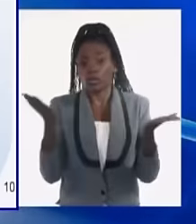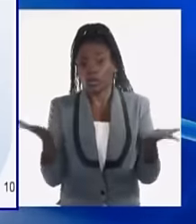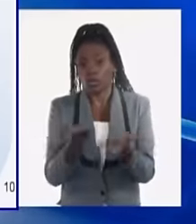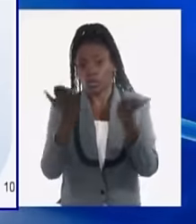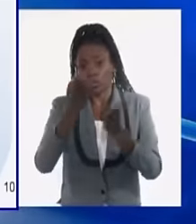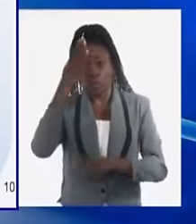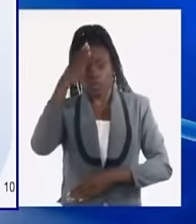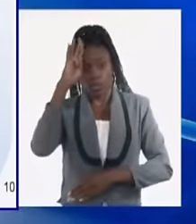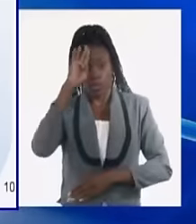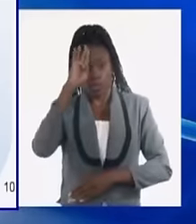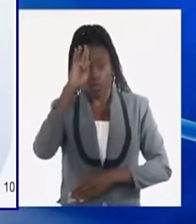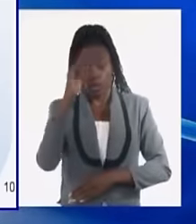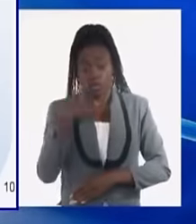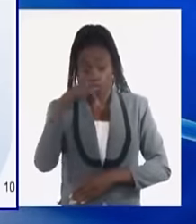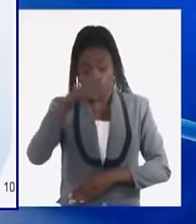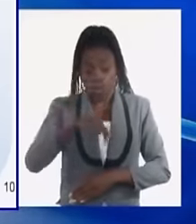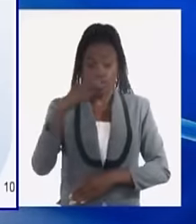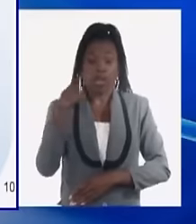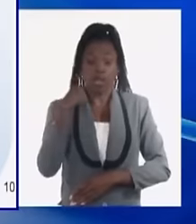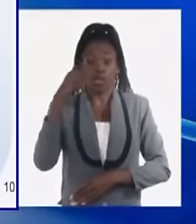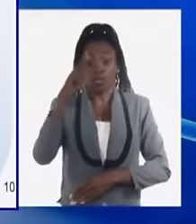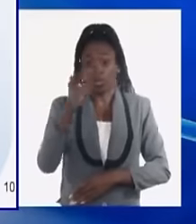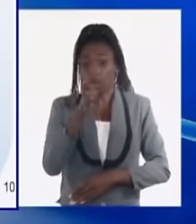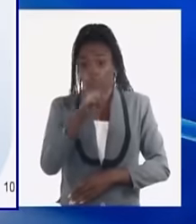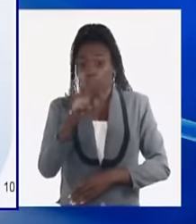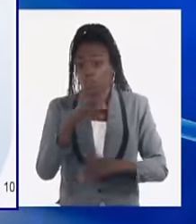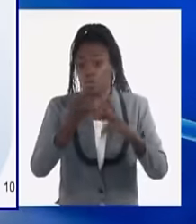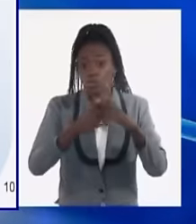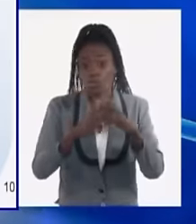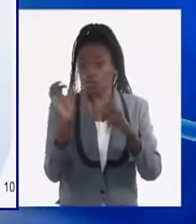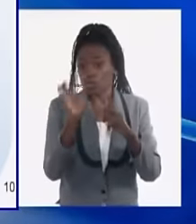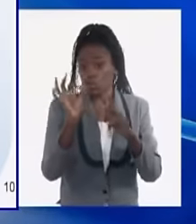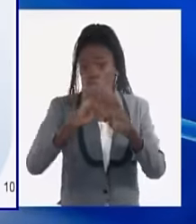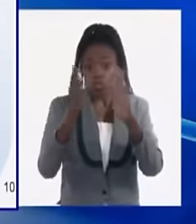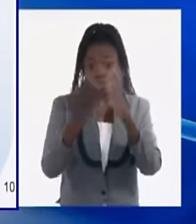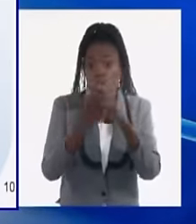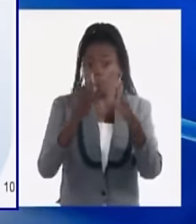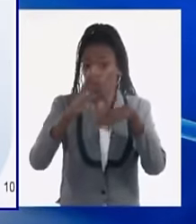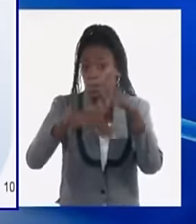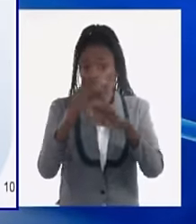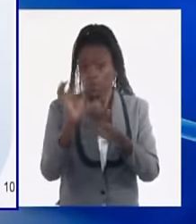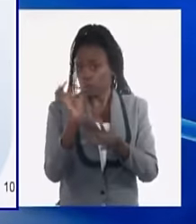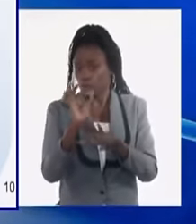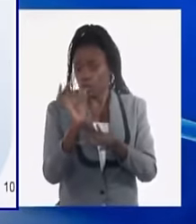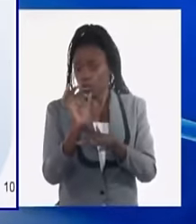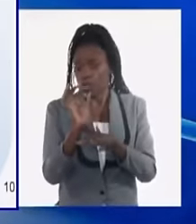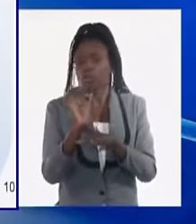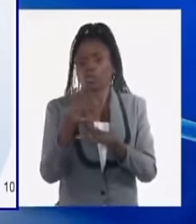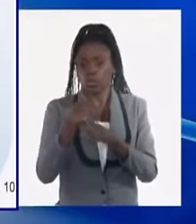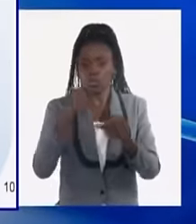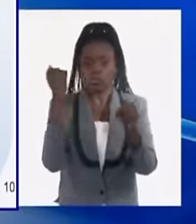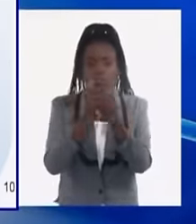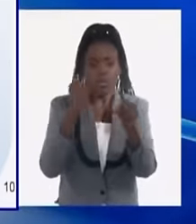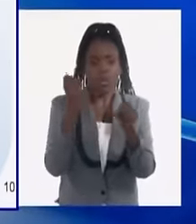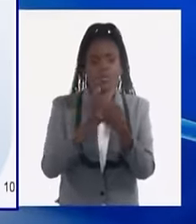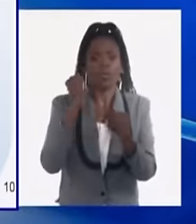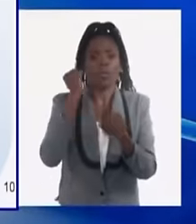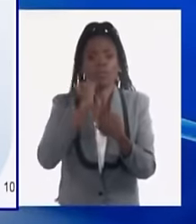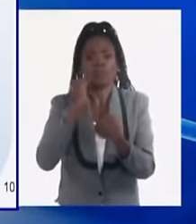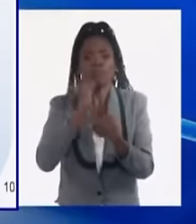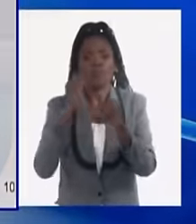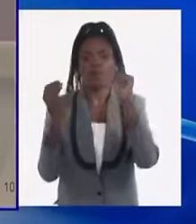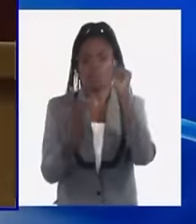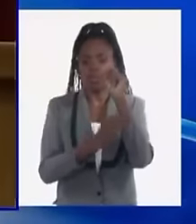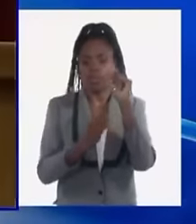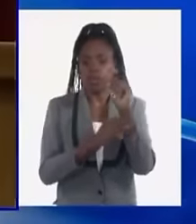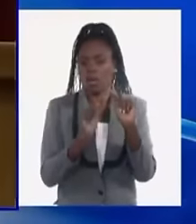Aún el de 2024 no soluciona todos estos problemas, cuestión en lo que tenemos que seguir trabajando. Y